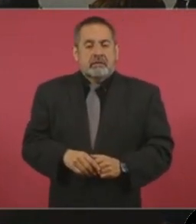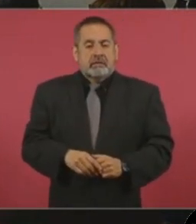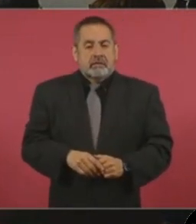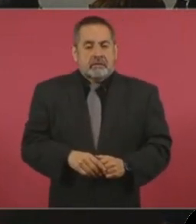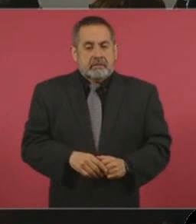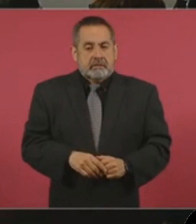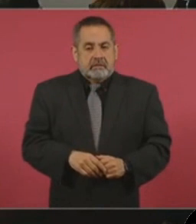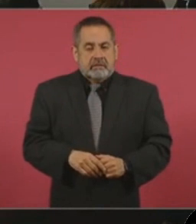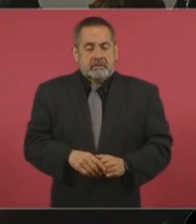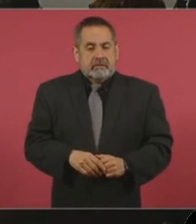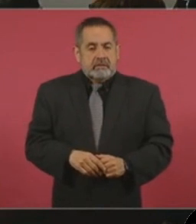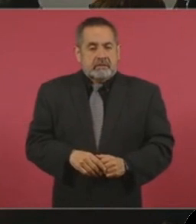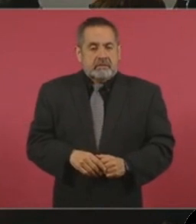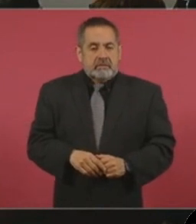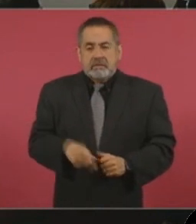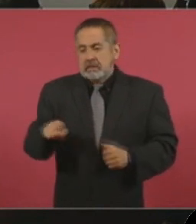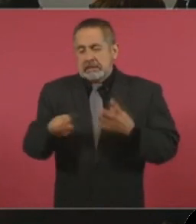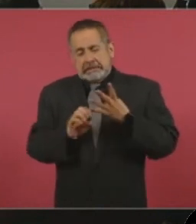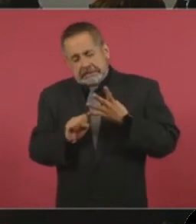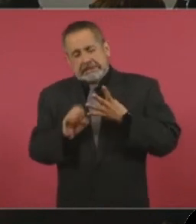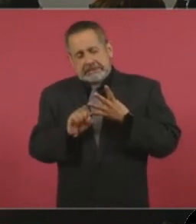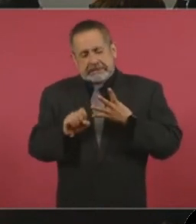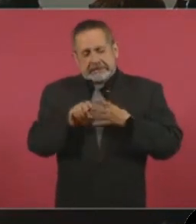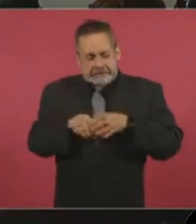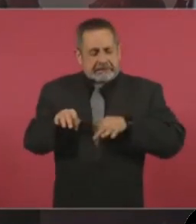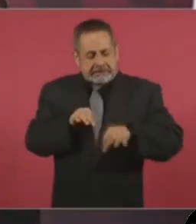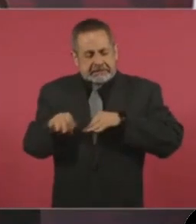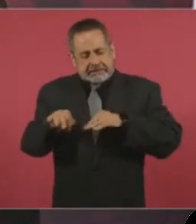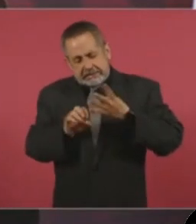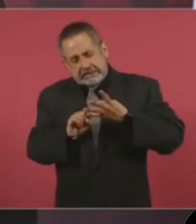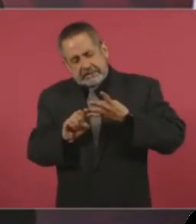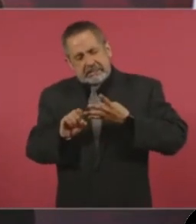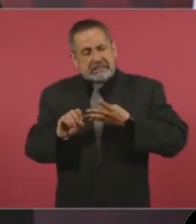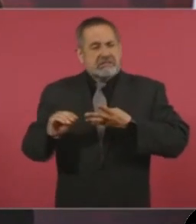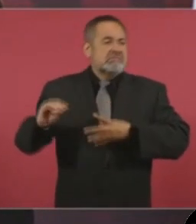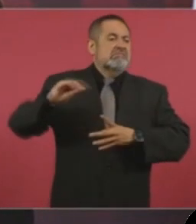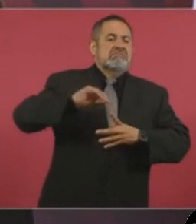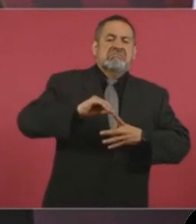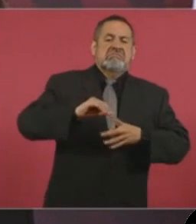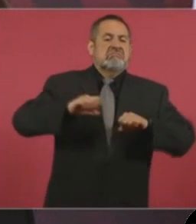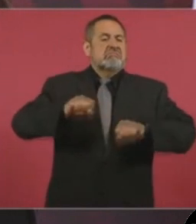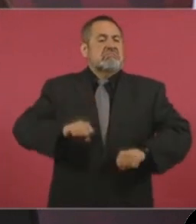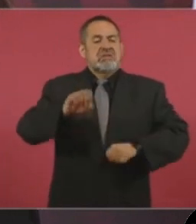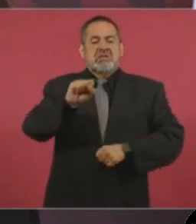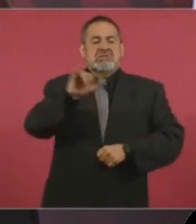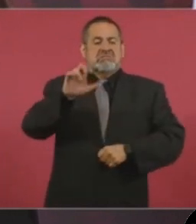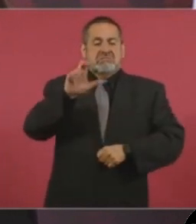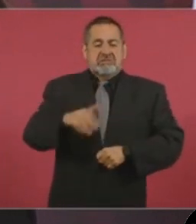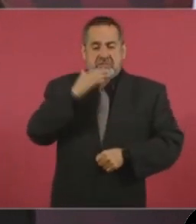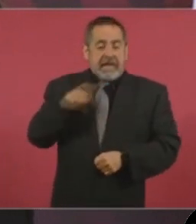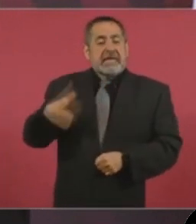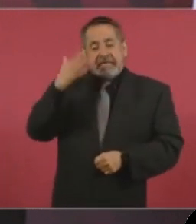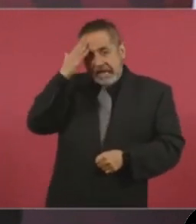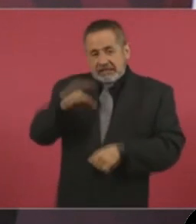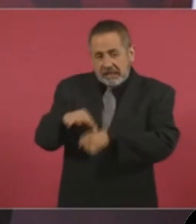la Suprema Corte, que sabe lo que pasa